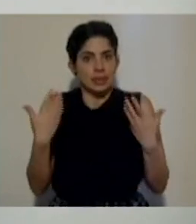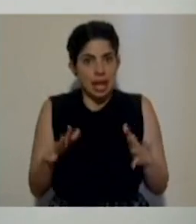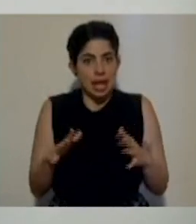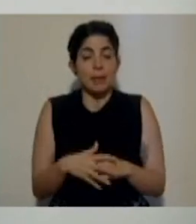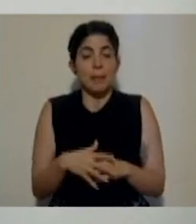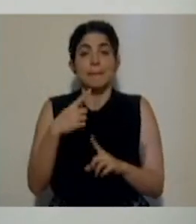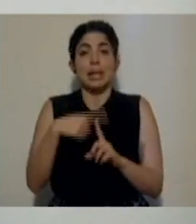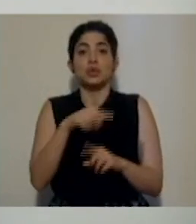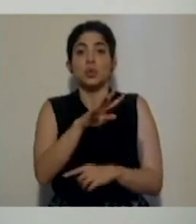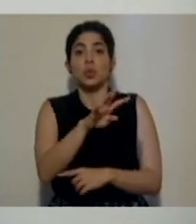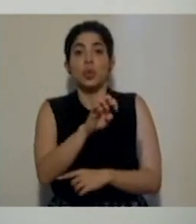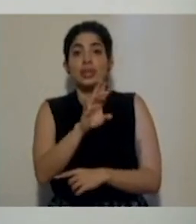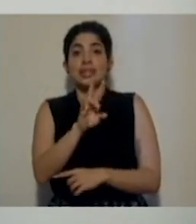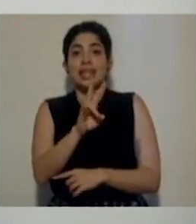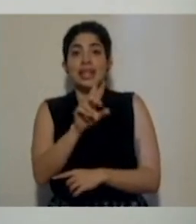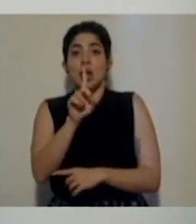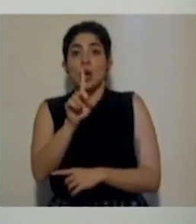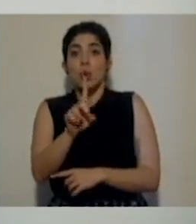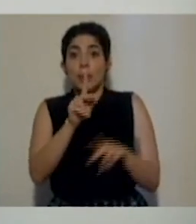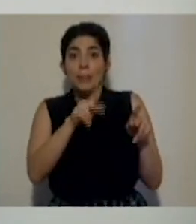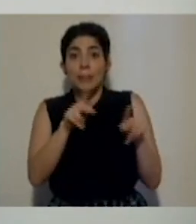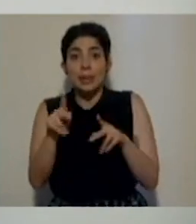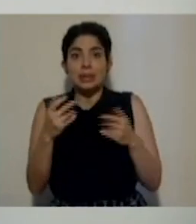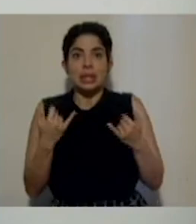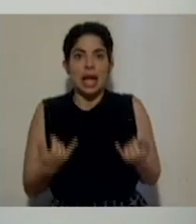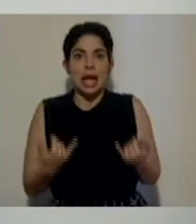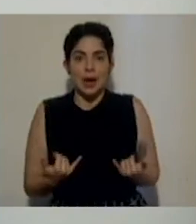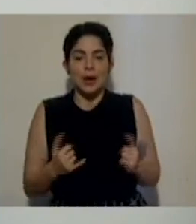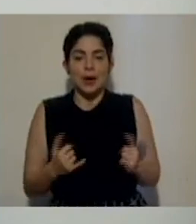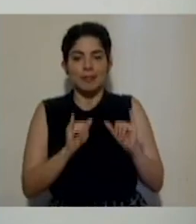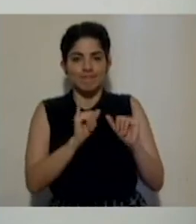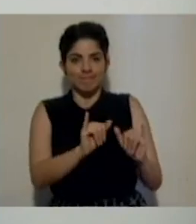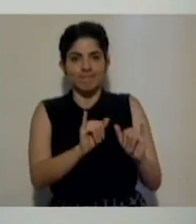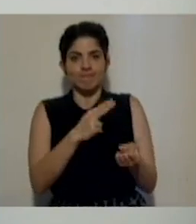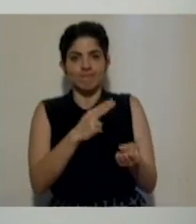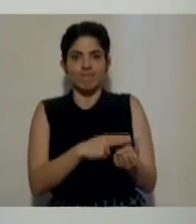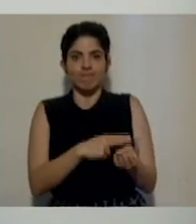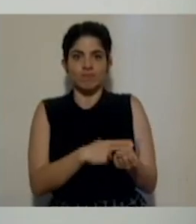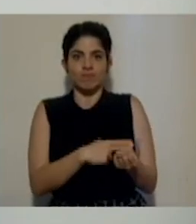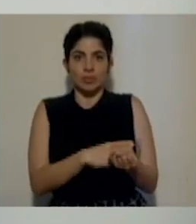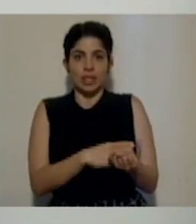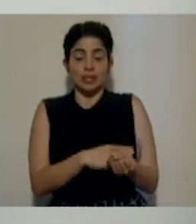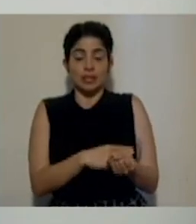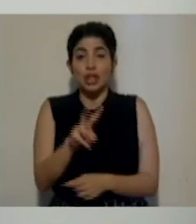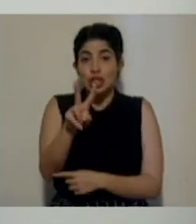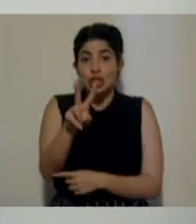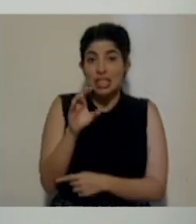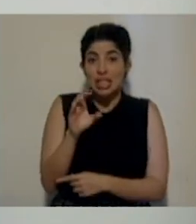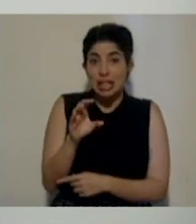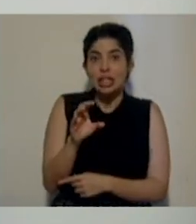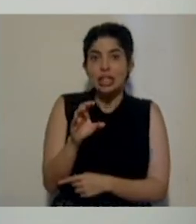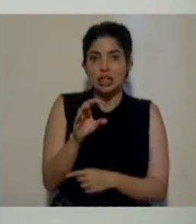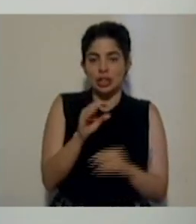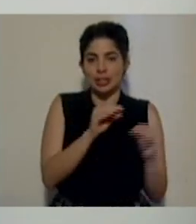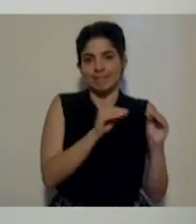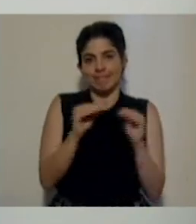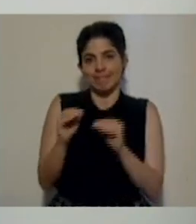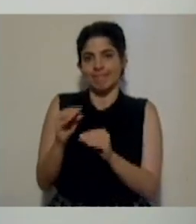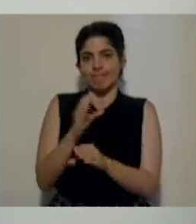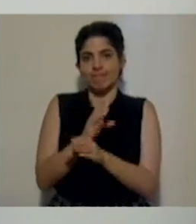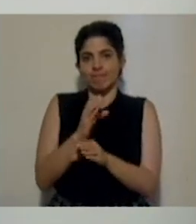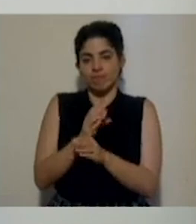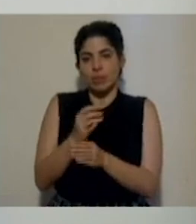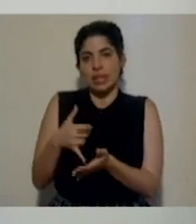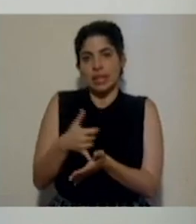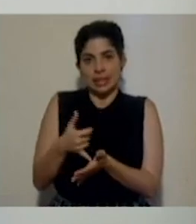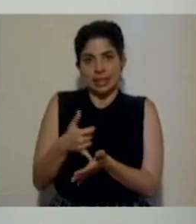471 se encuentran en hospitalización. 200 de ellas se encuentran en unidades de cuidado